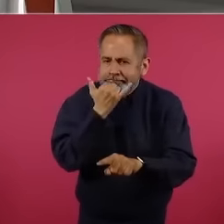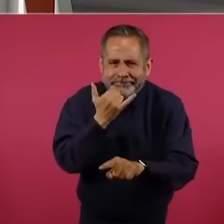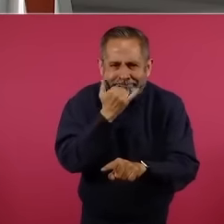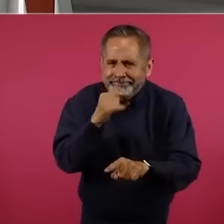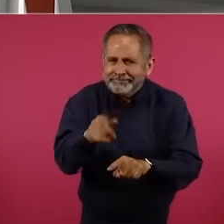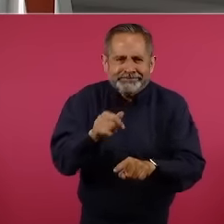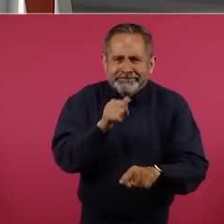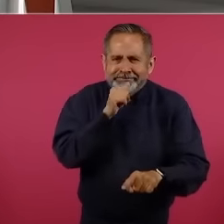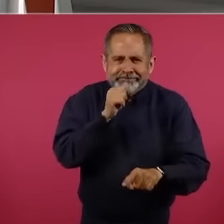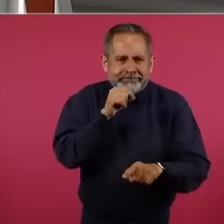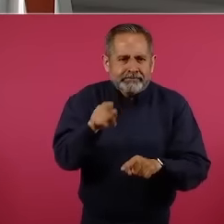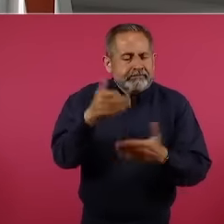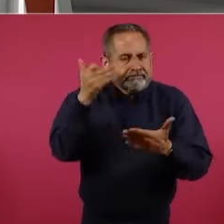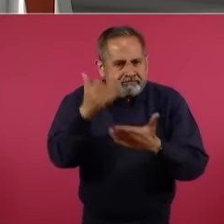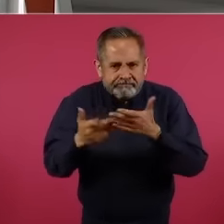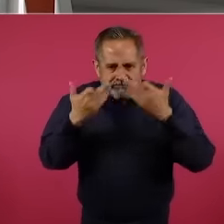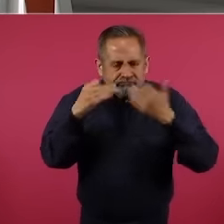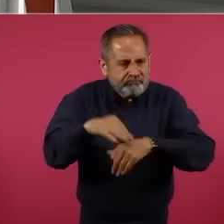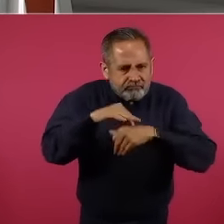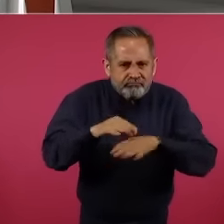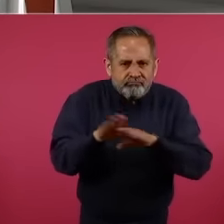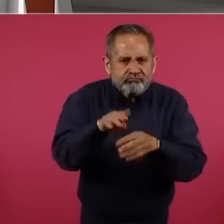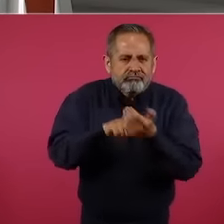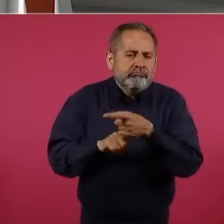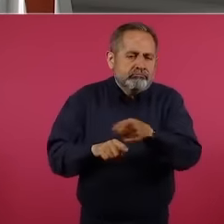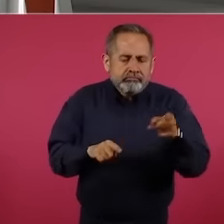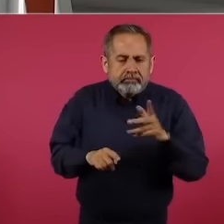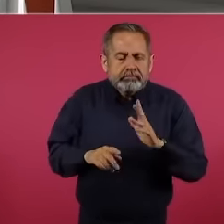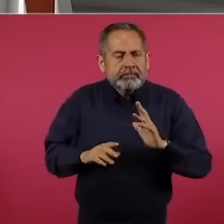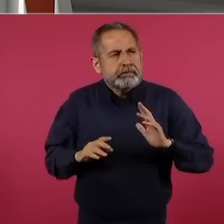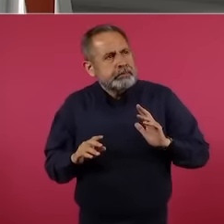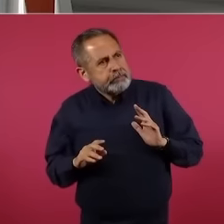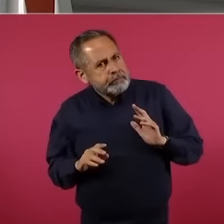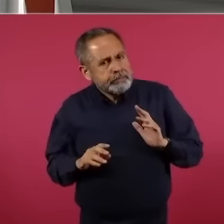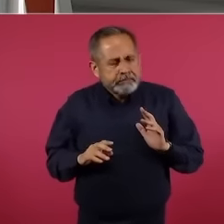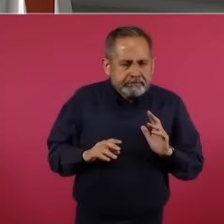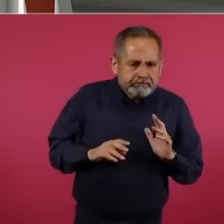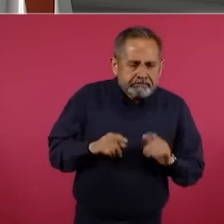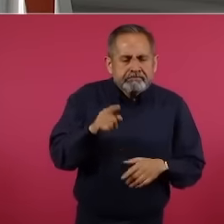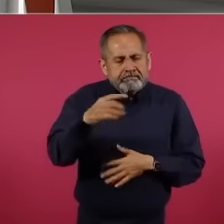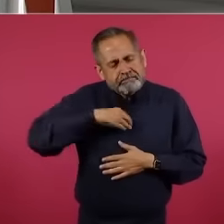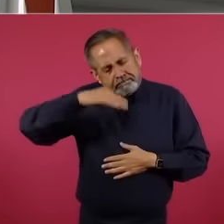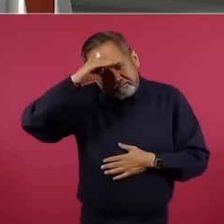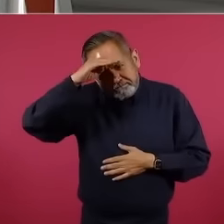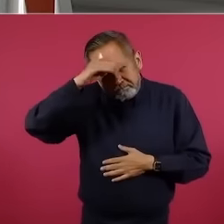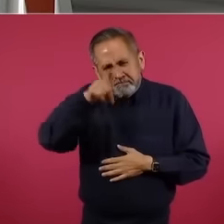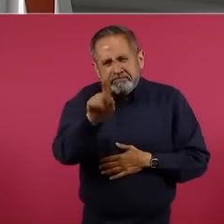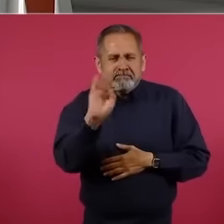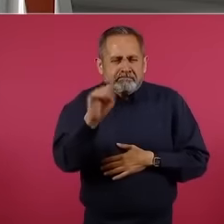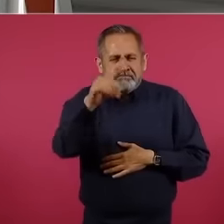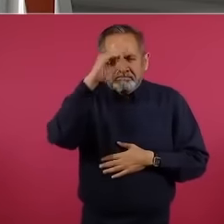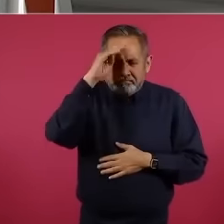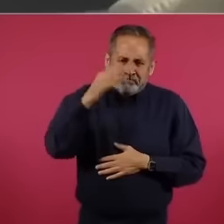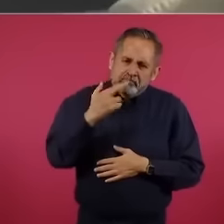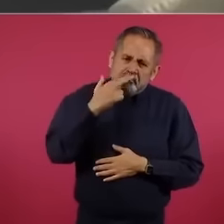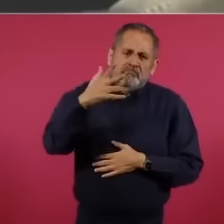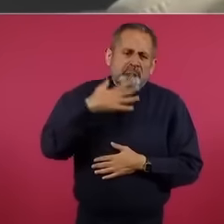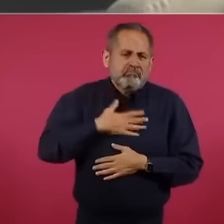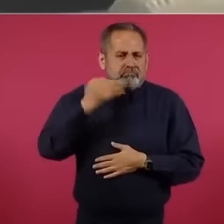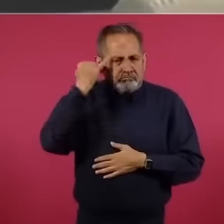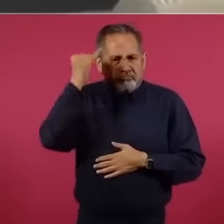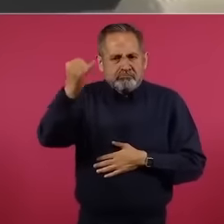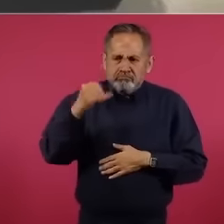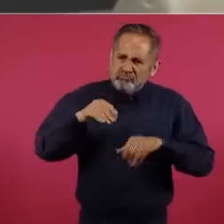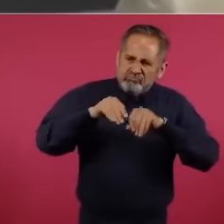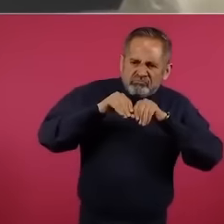seguramente no les ha tocado ver. Y con toda esta relatoría, presidente, ¿no considera usted que sería viable